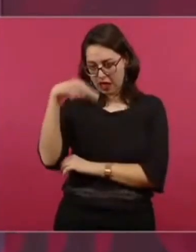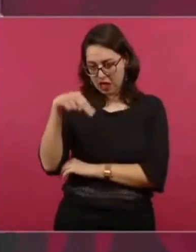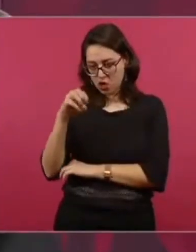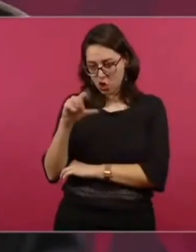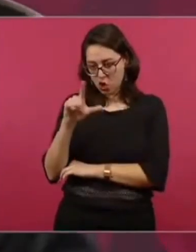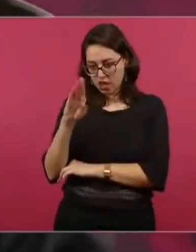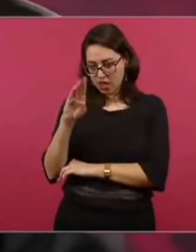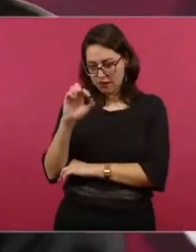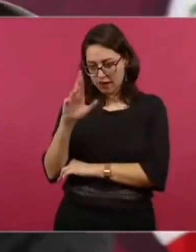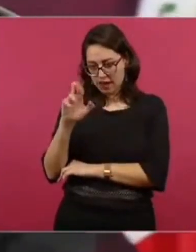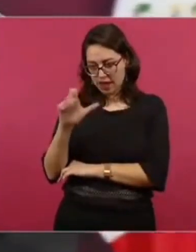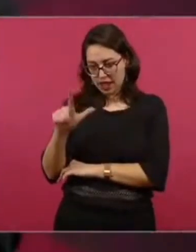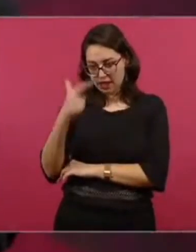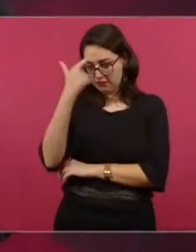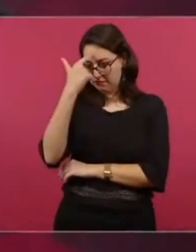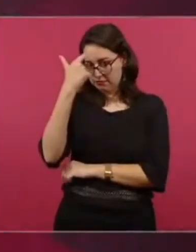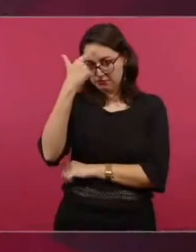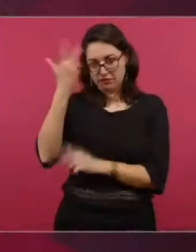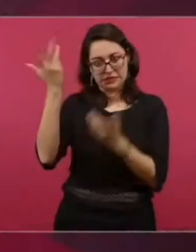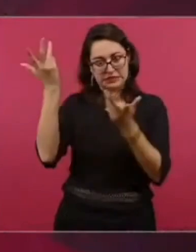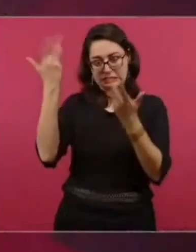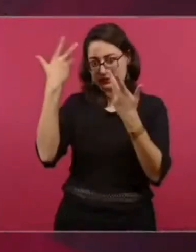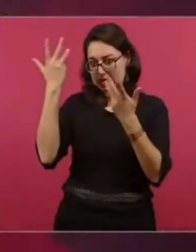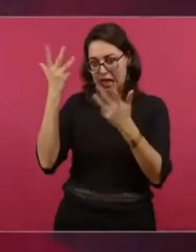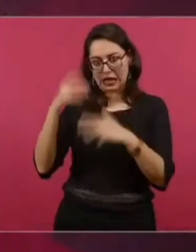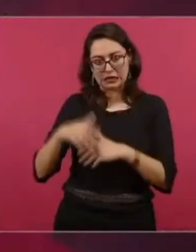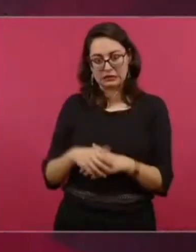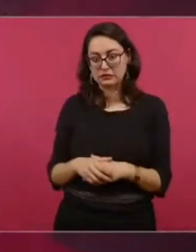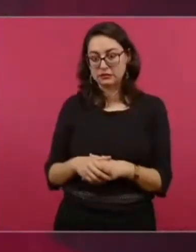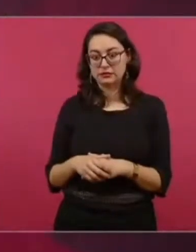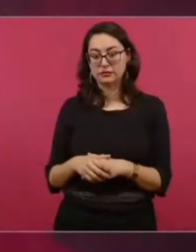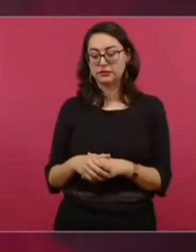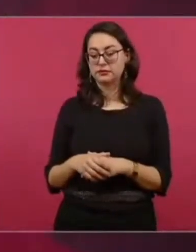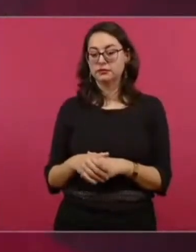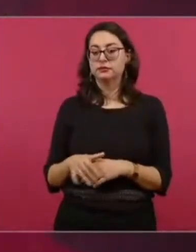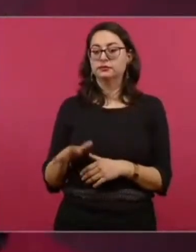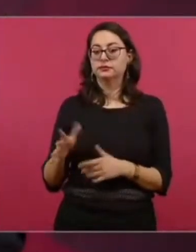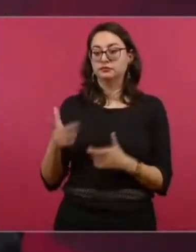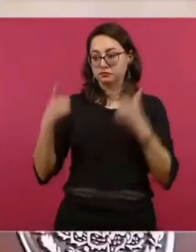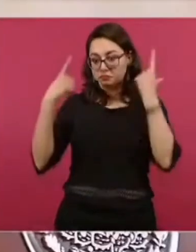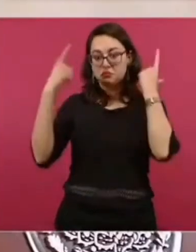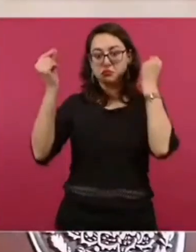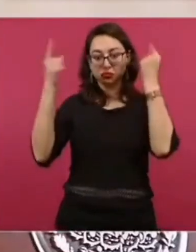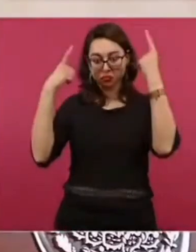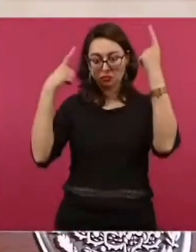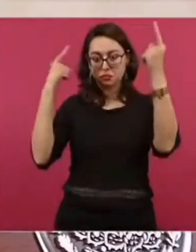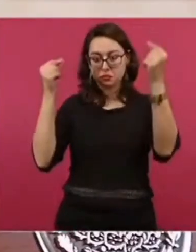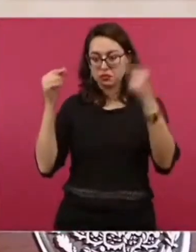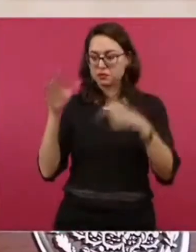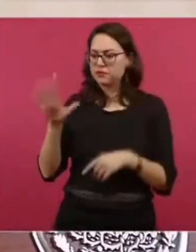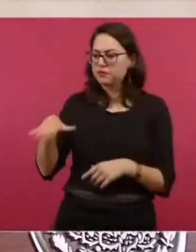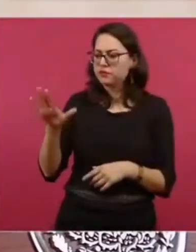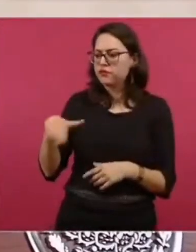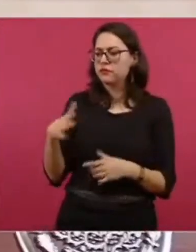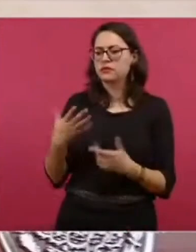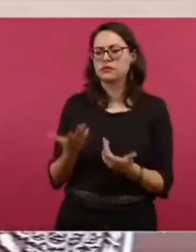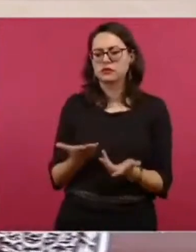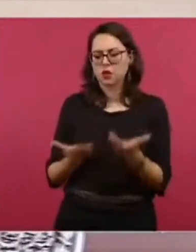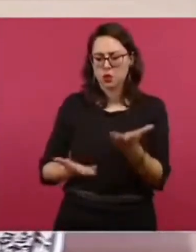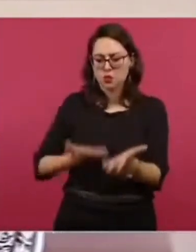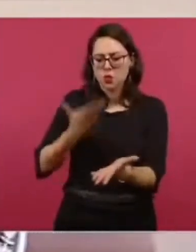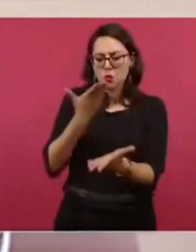tengan una propuesta alternativa